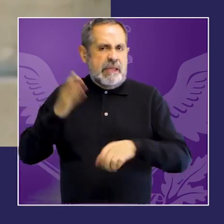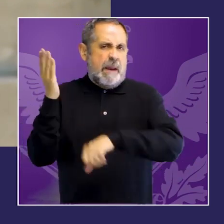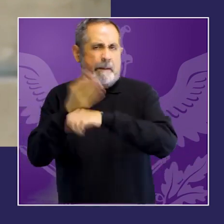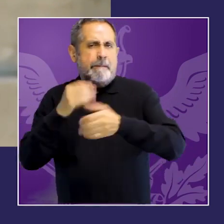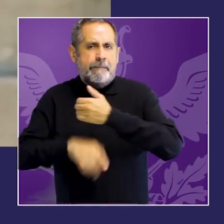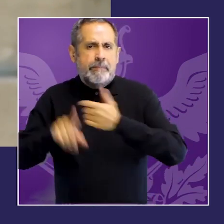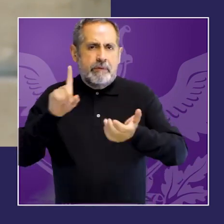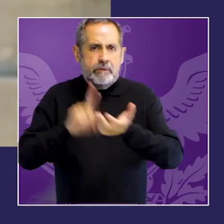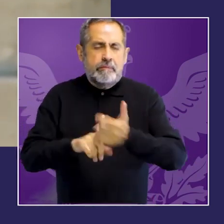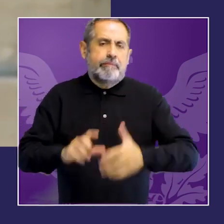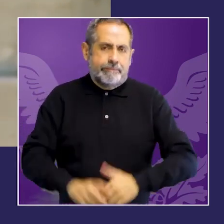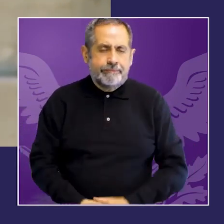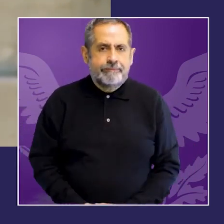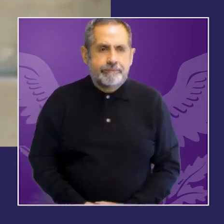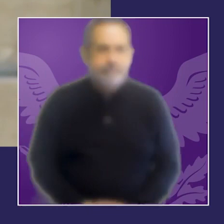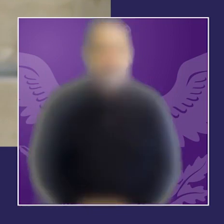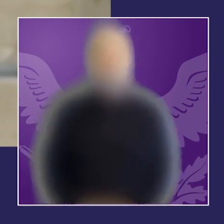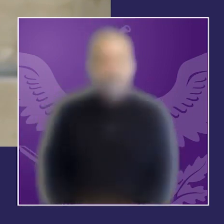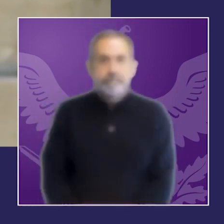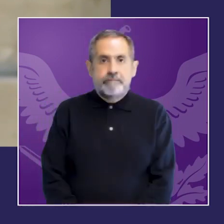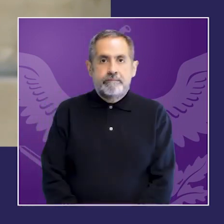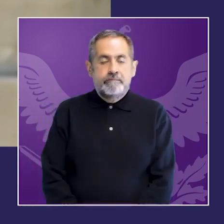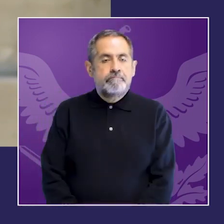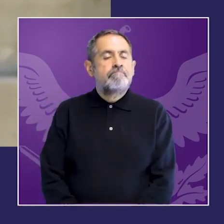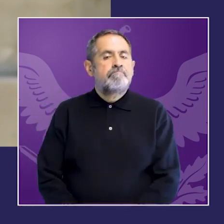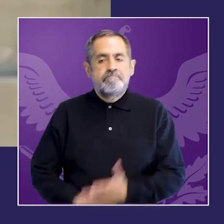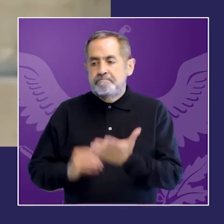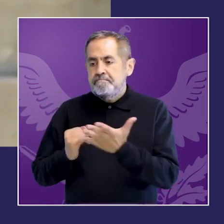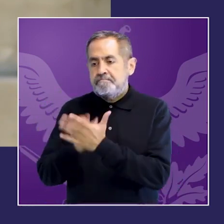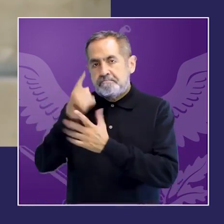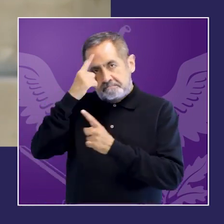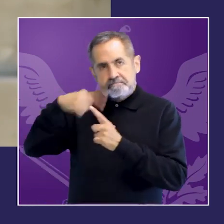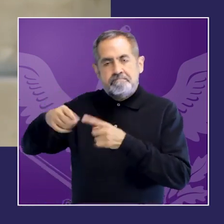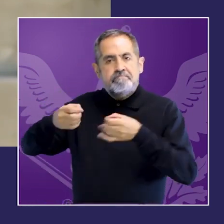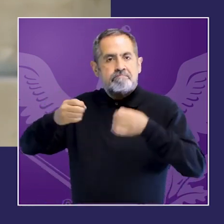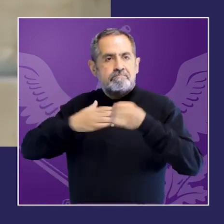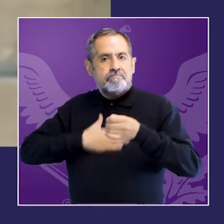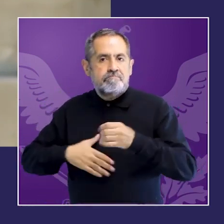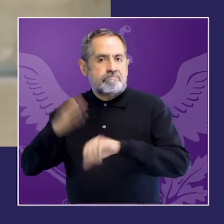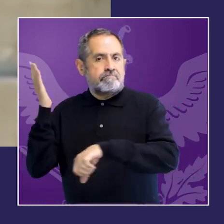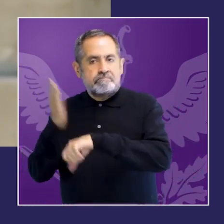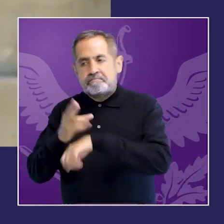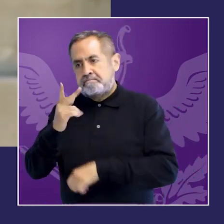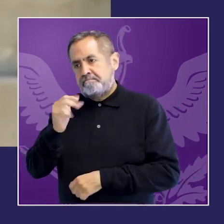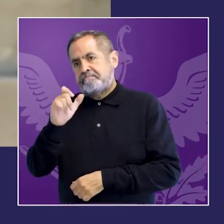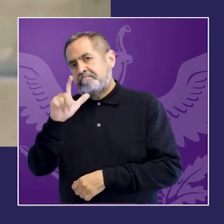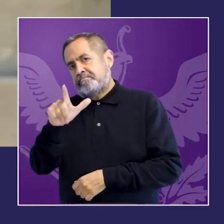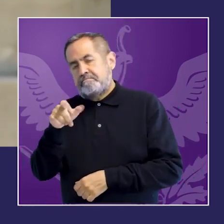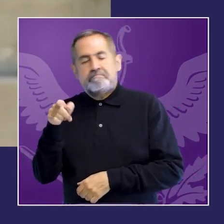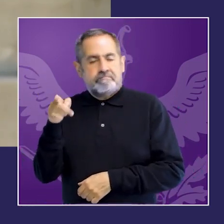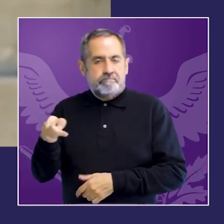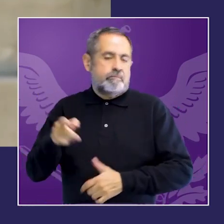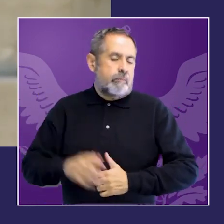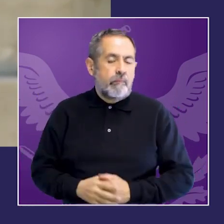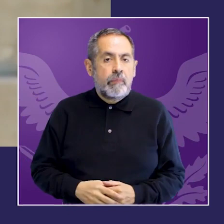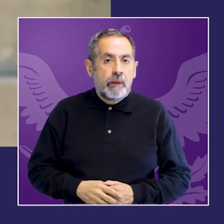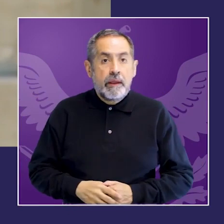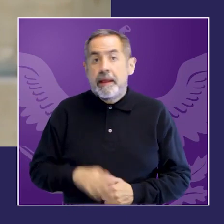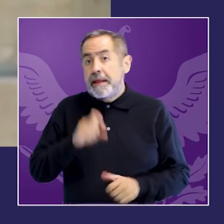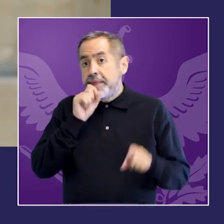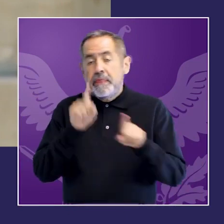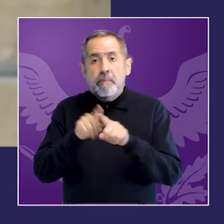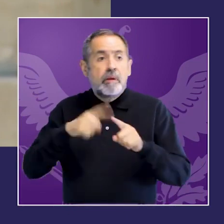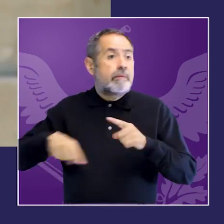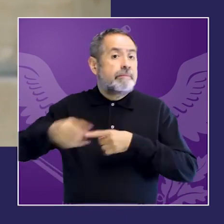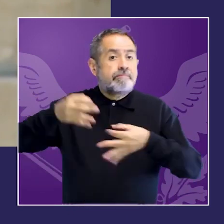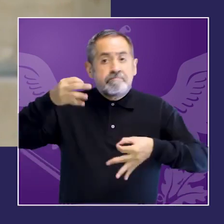llega a la justicia otra manera de mirarlo también muestra la forma limitada en que las mujeres feministas llegan a